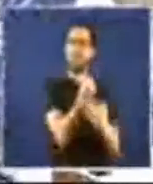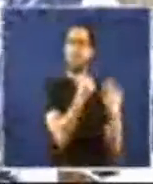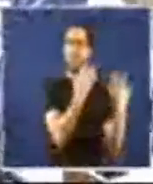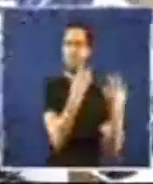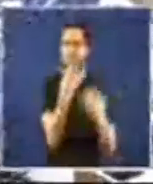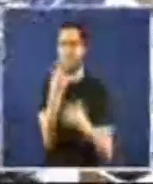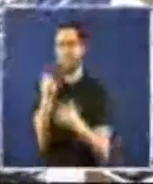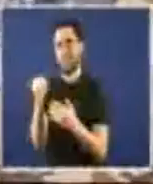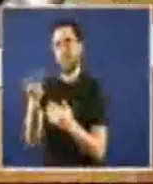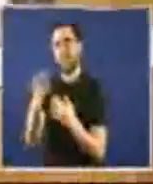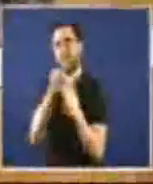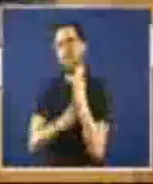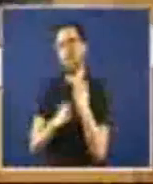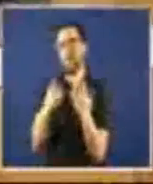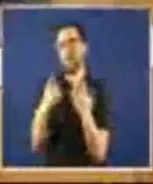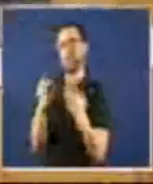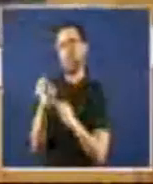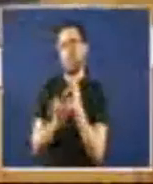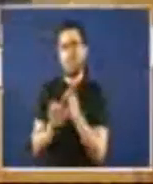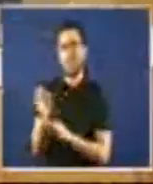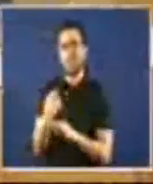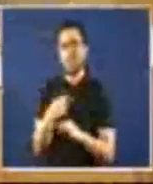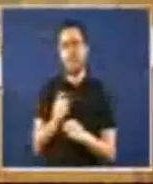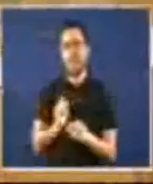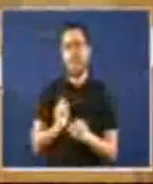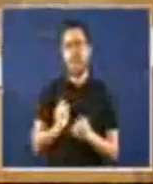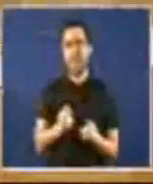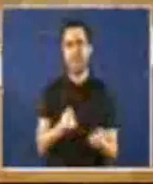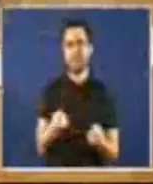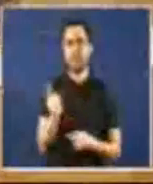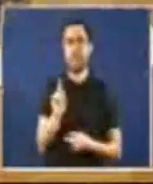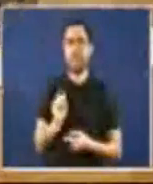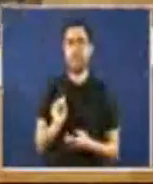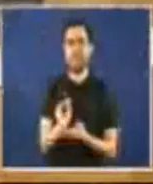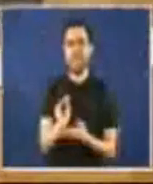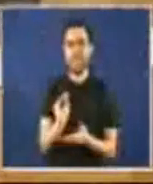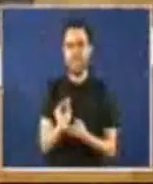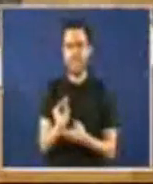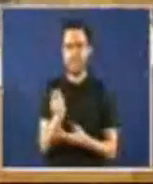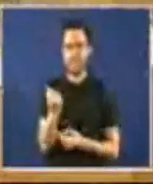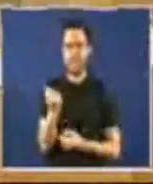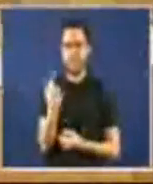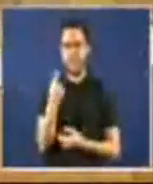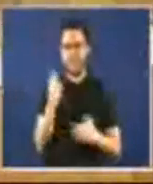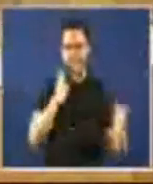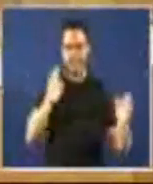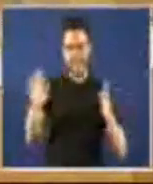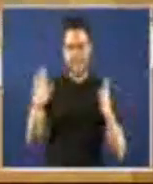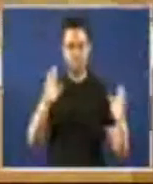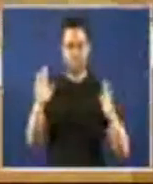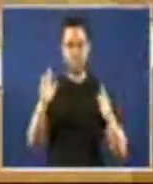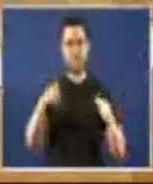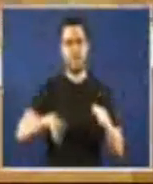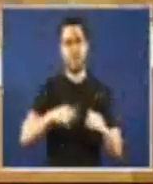millóns de euros que se reduce o gasto non financiero nese período, ou seja, o gasto que non está